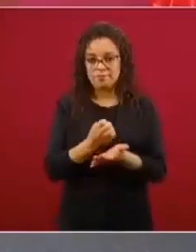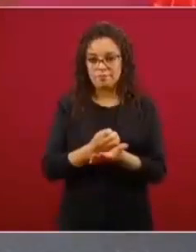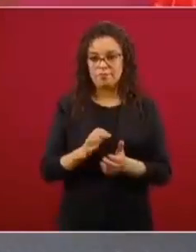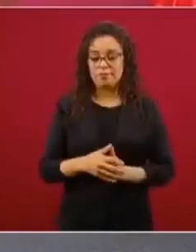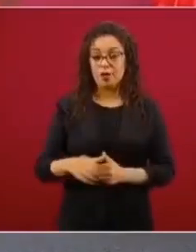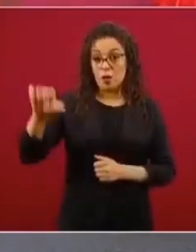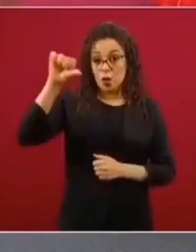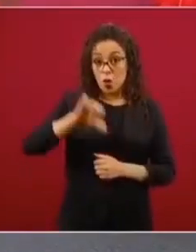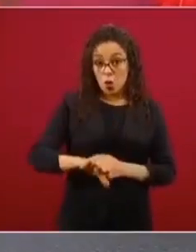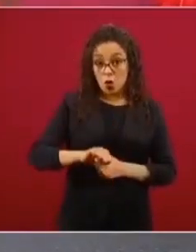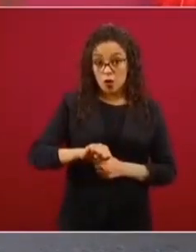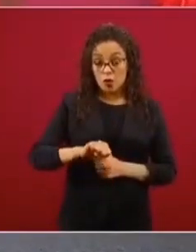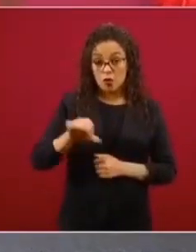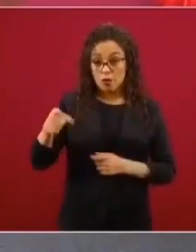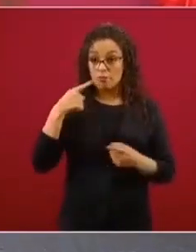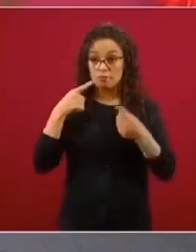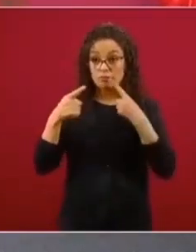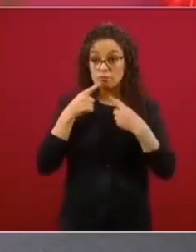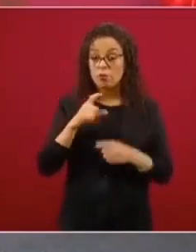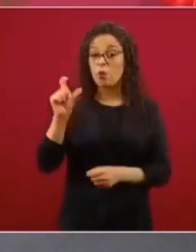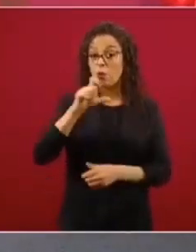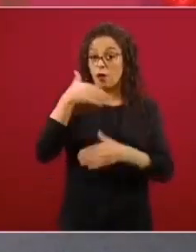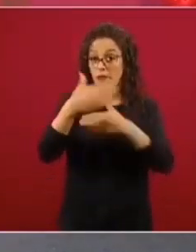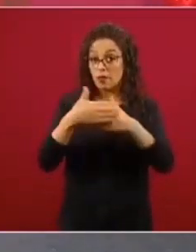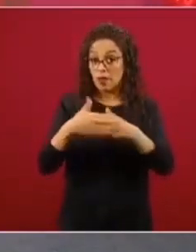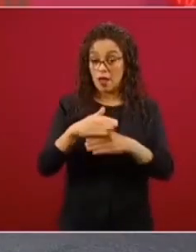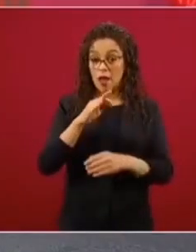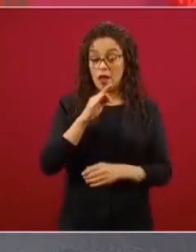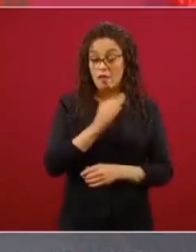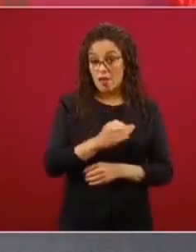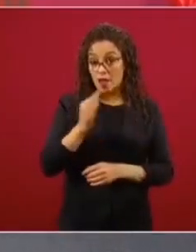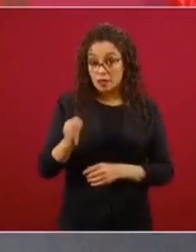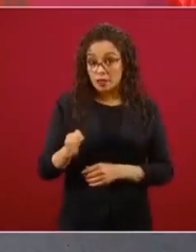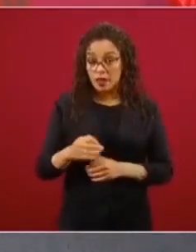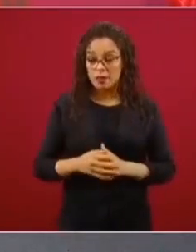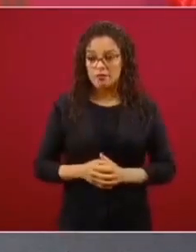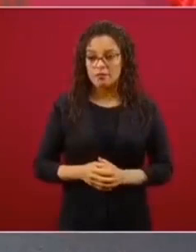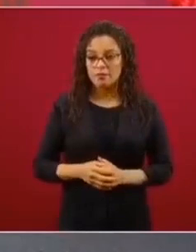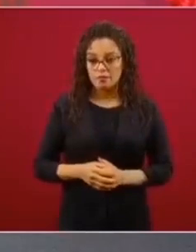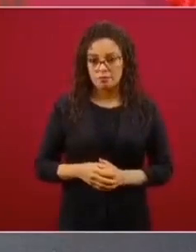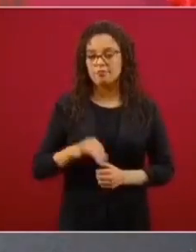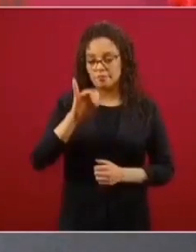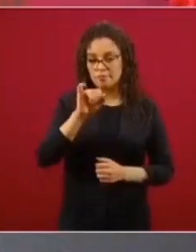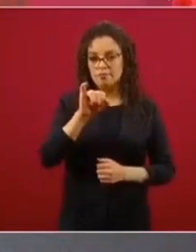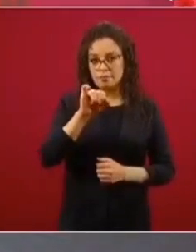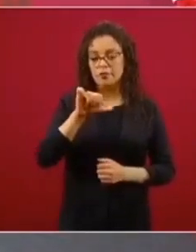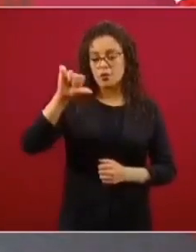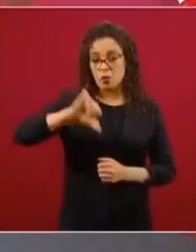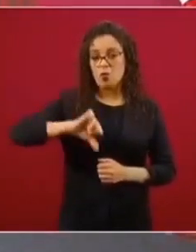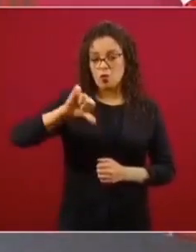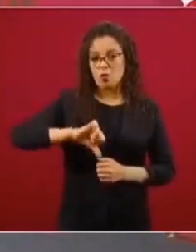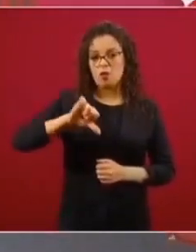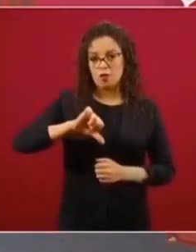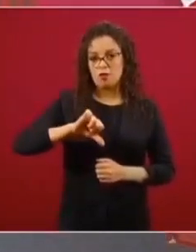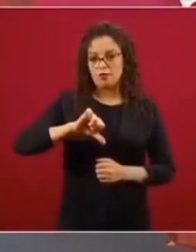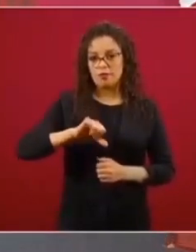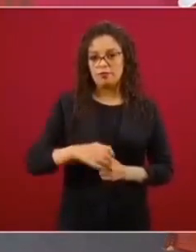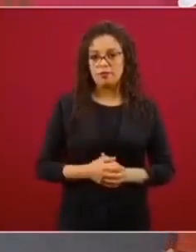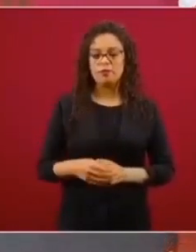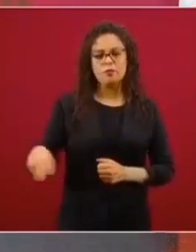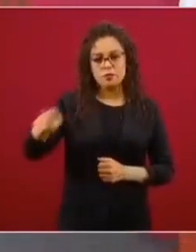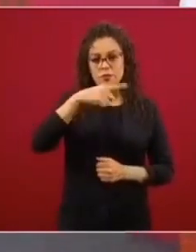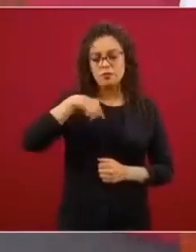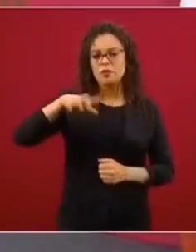Hoy vamos a hacer el primer análisis sobre esta situación. Estamos conscientes